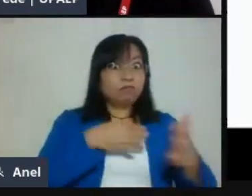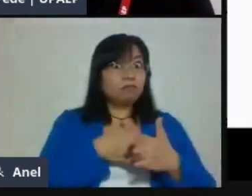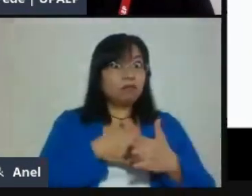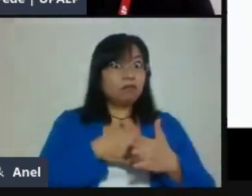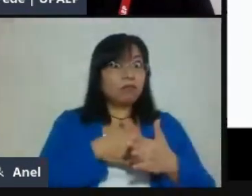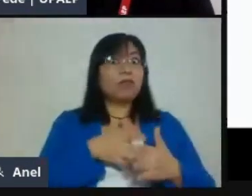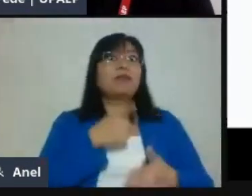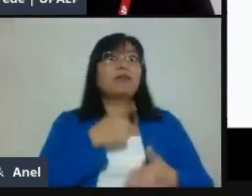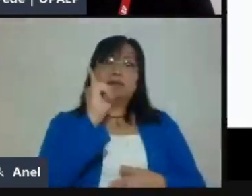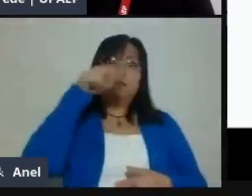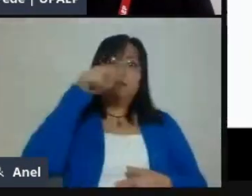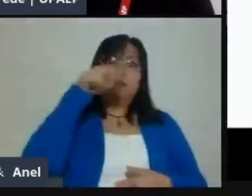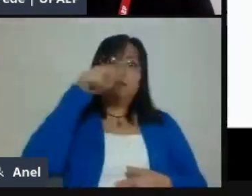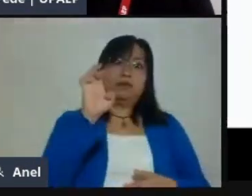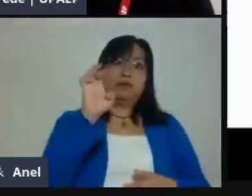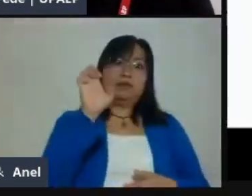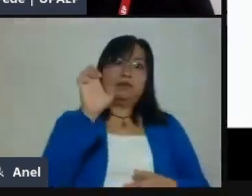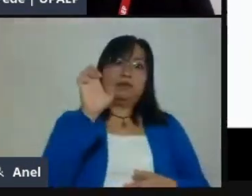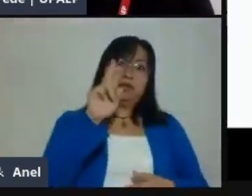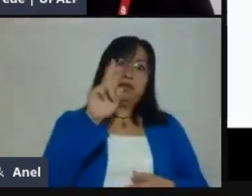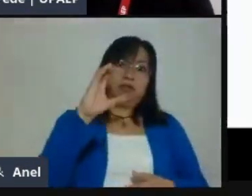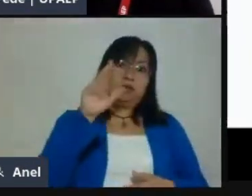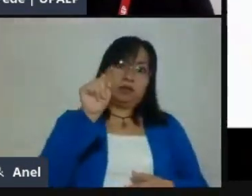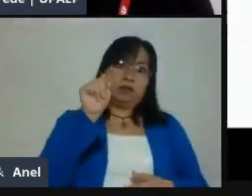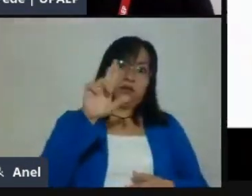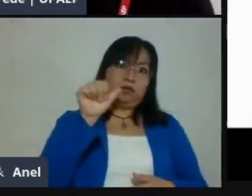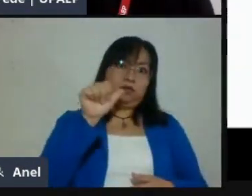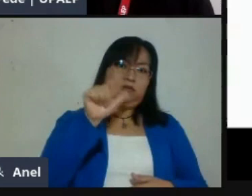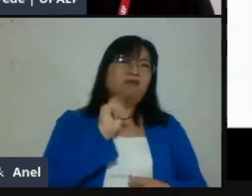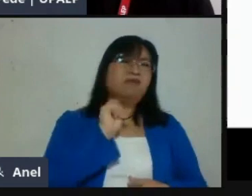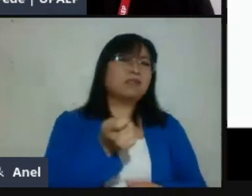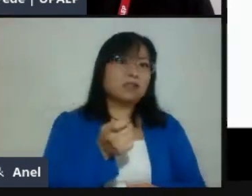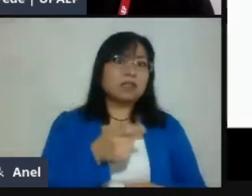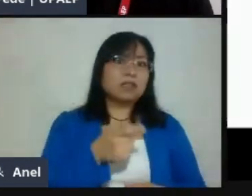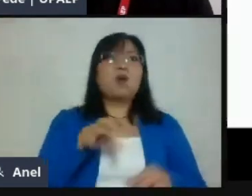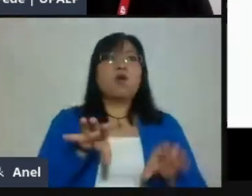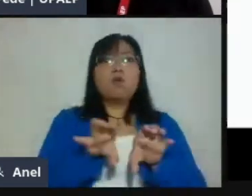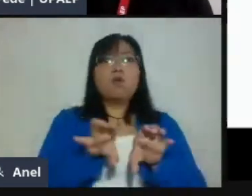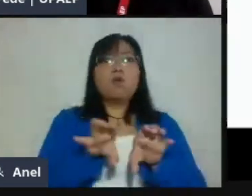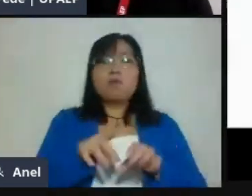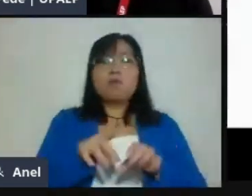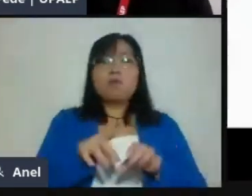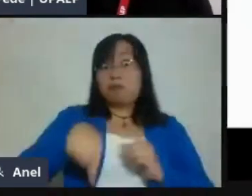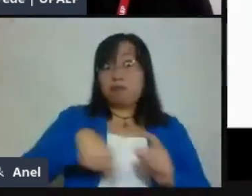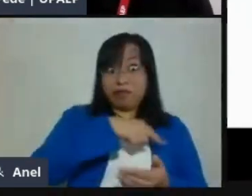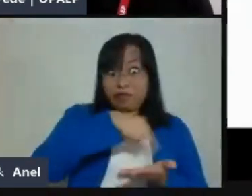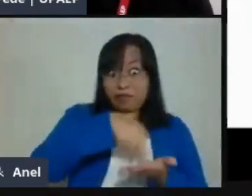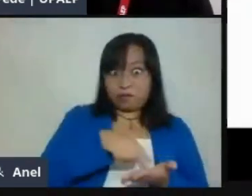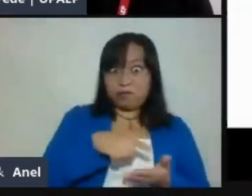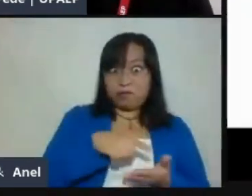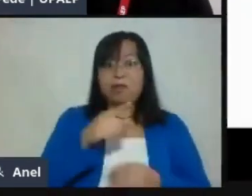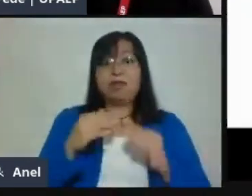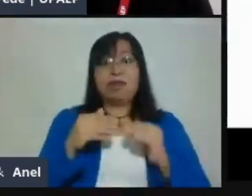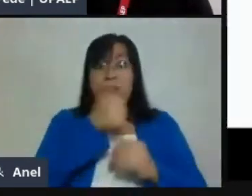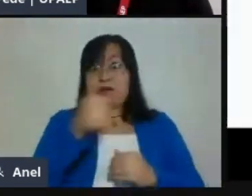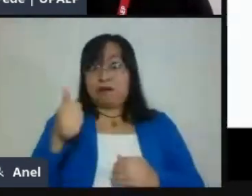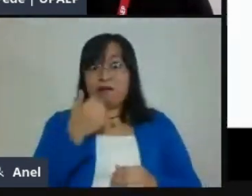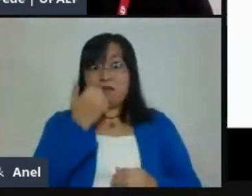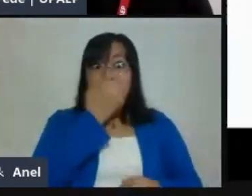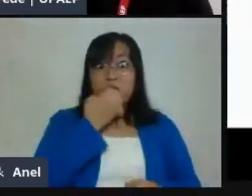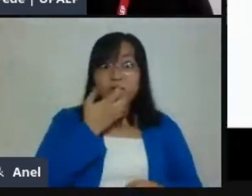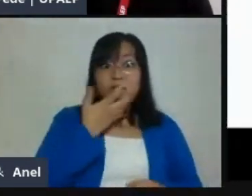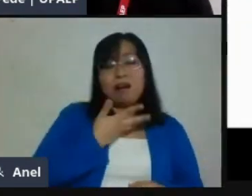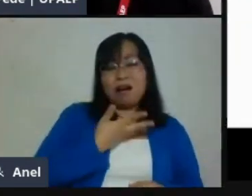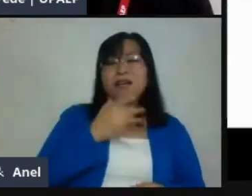nuestras comunidades escolares y realmente hacer una reflexión si nuestros alumnos tienen conexión a internet,